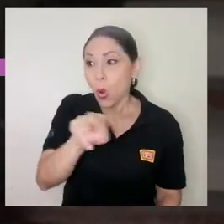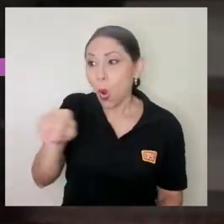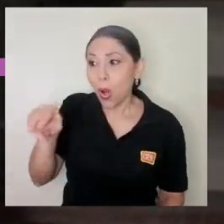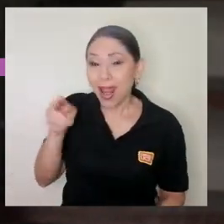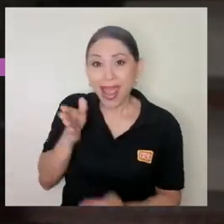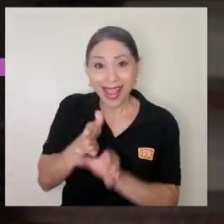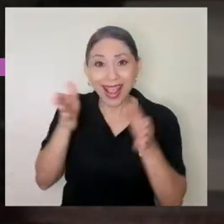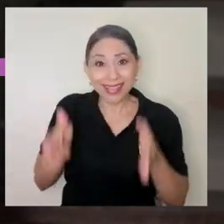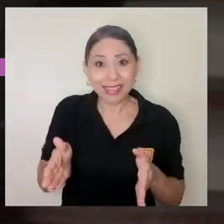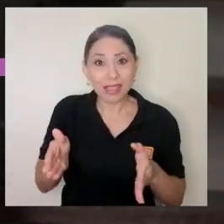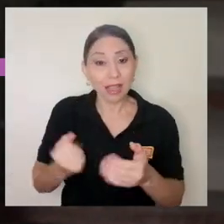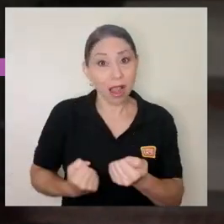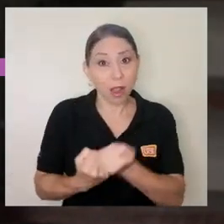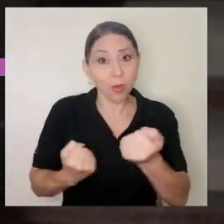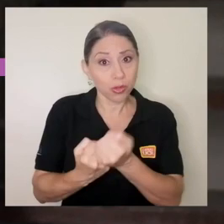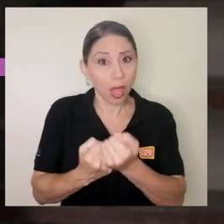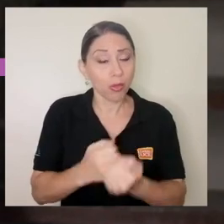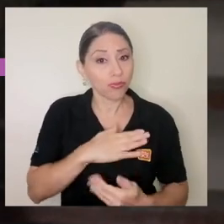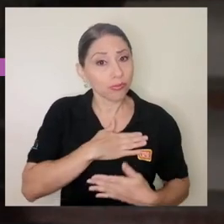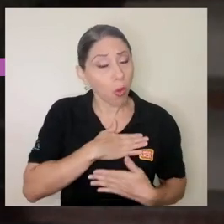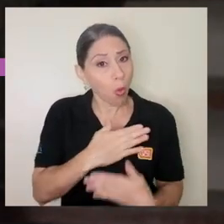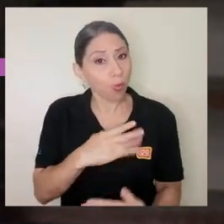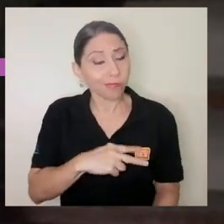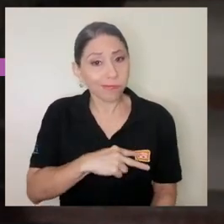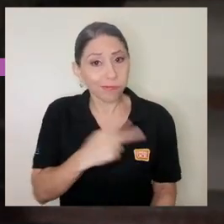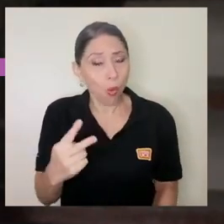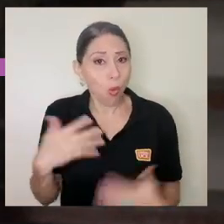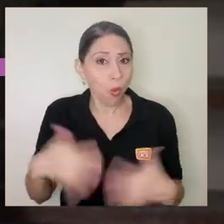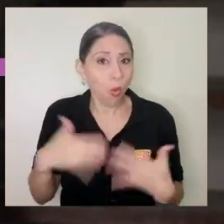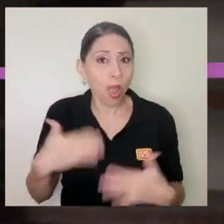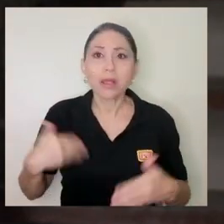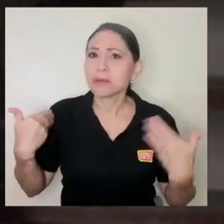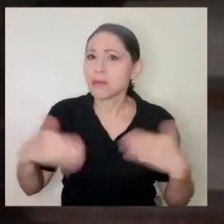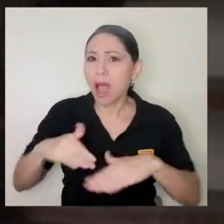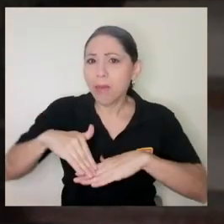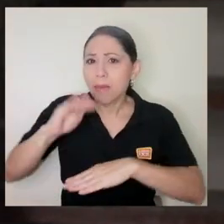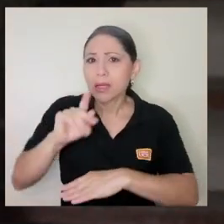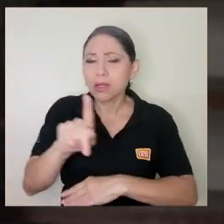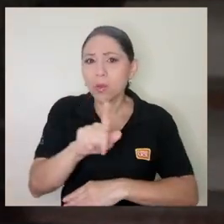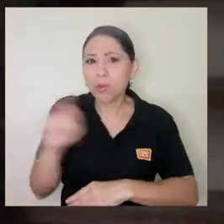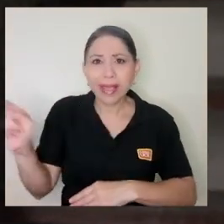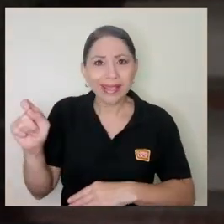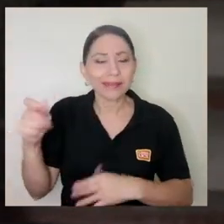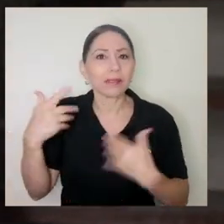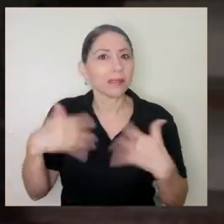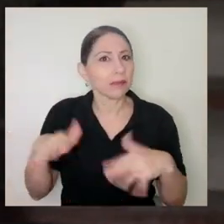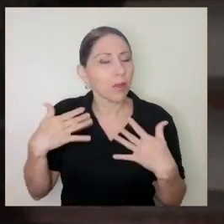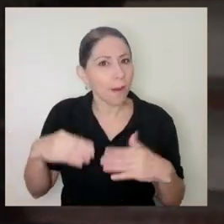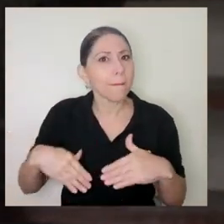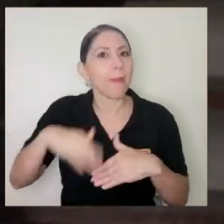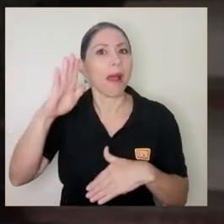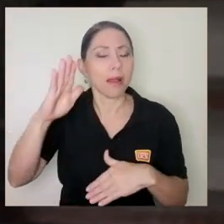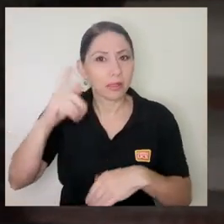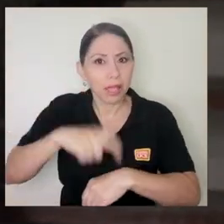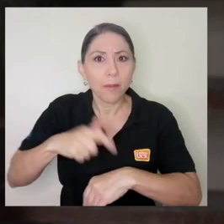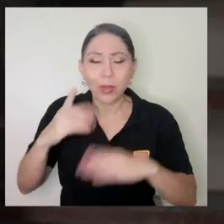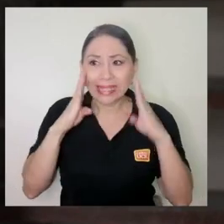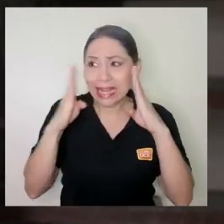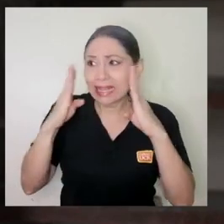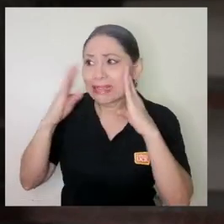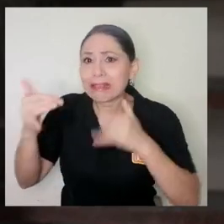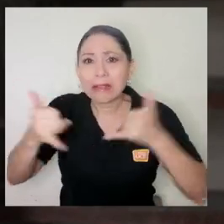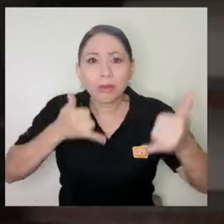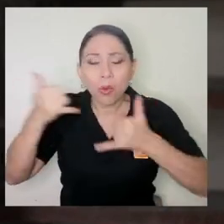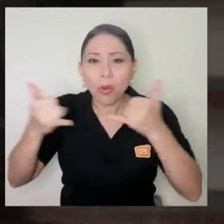Los colegas y las colegas que se han apuntado que lo han hecho de muy buena voluntad, ya tienen de más de un mes, casi un mes y resto de estar atendiéndolo.